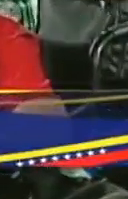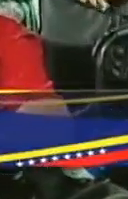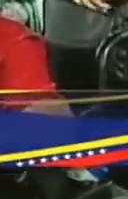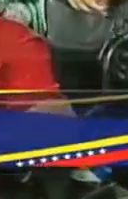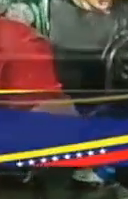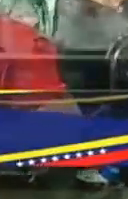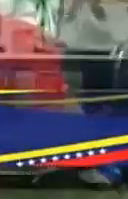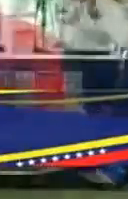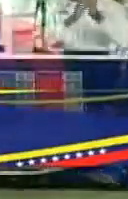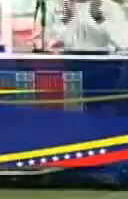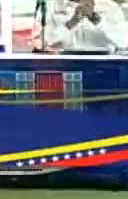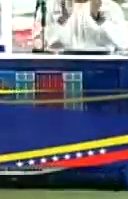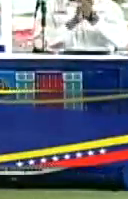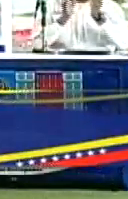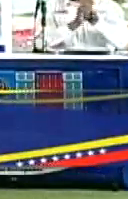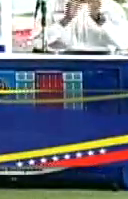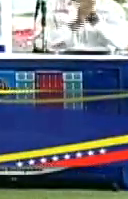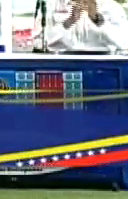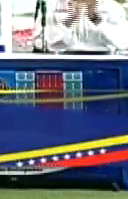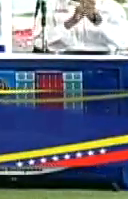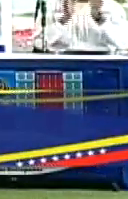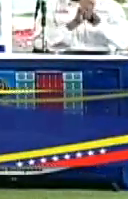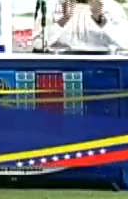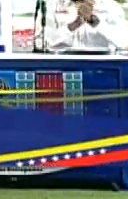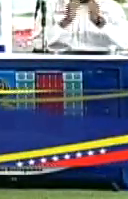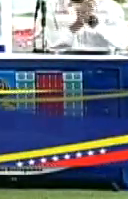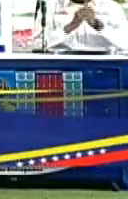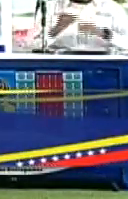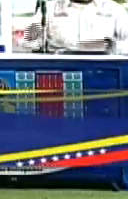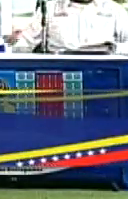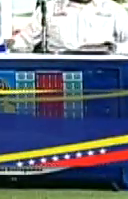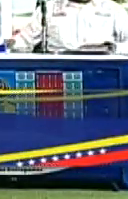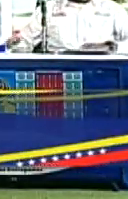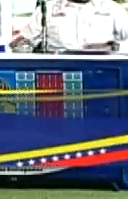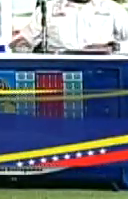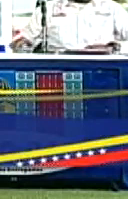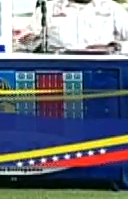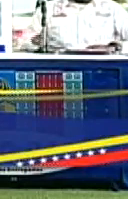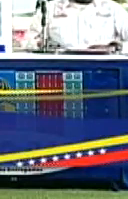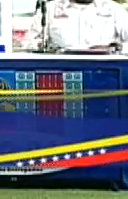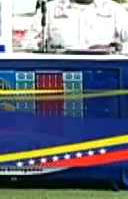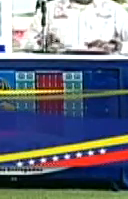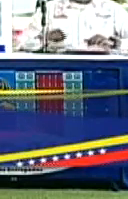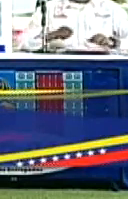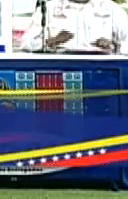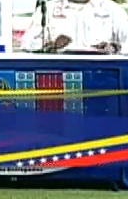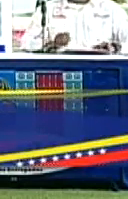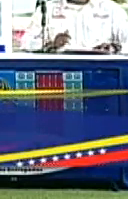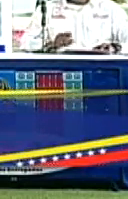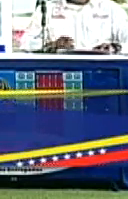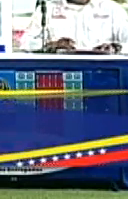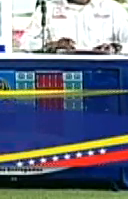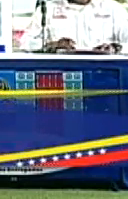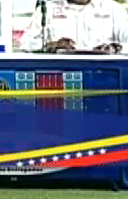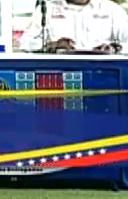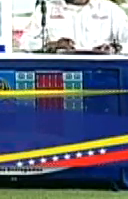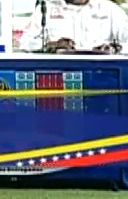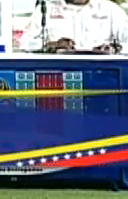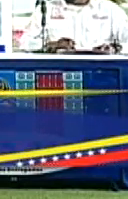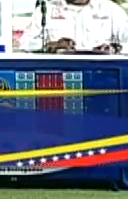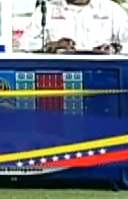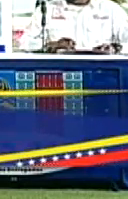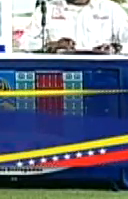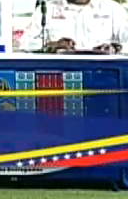¡Excelente! Un saludo, recibimiento musical extraordinario. Primero,